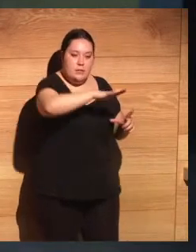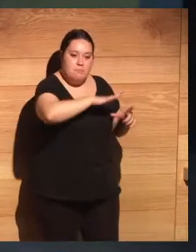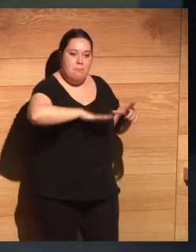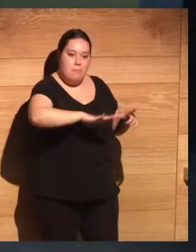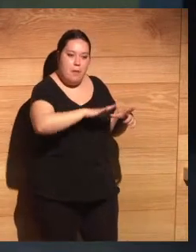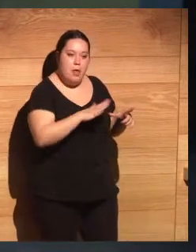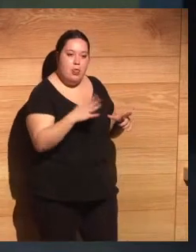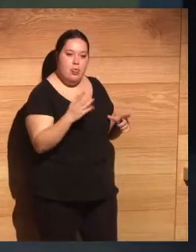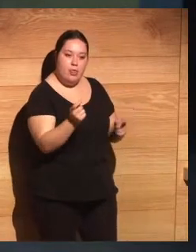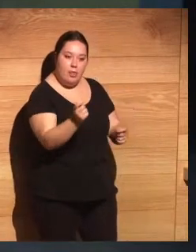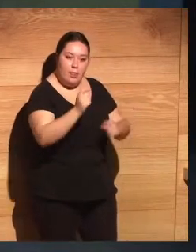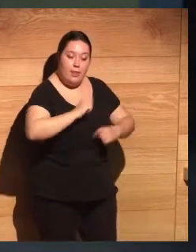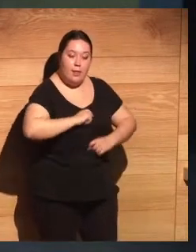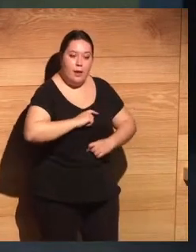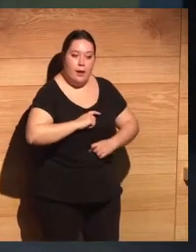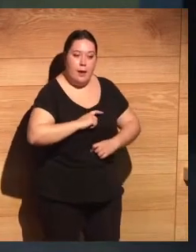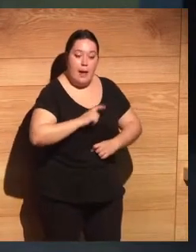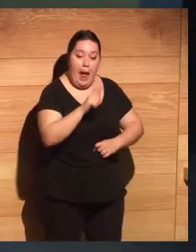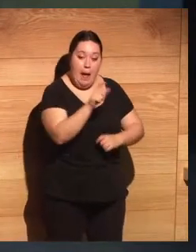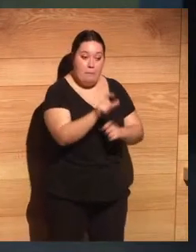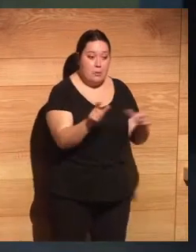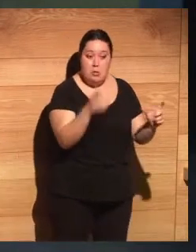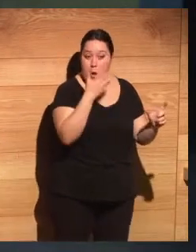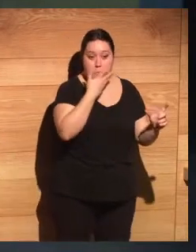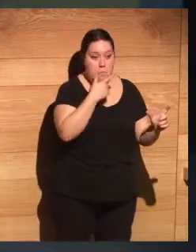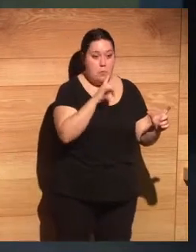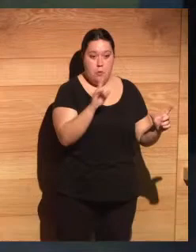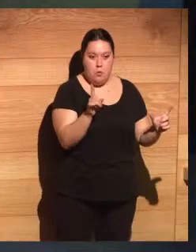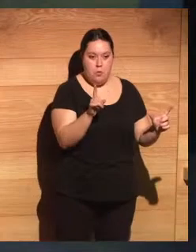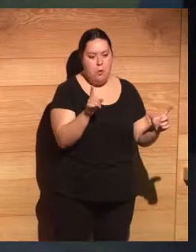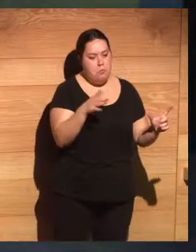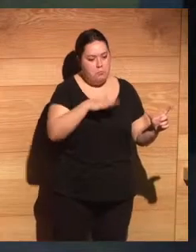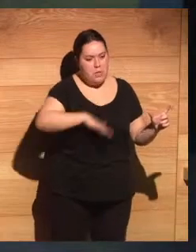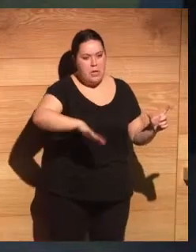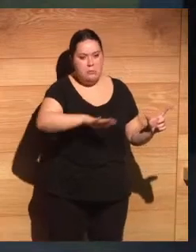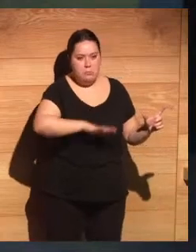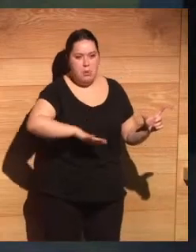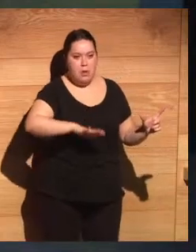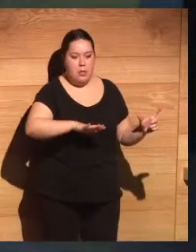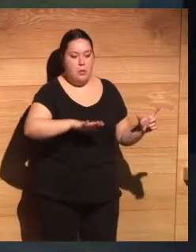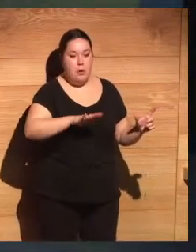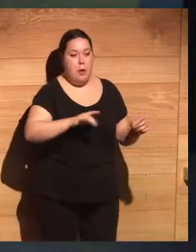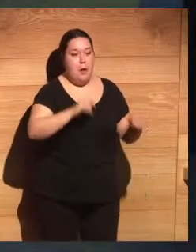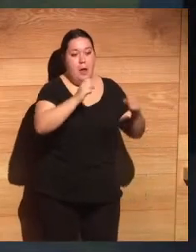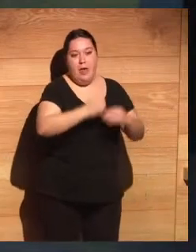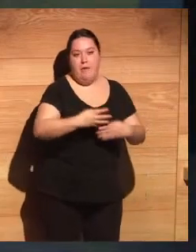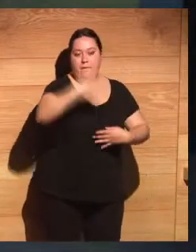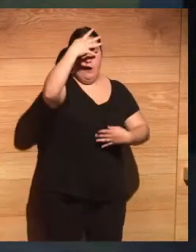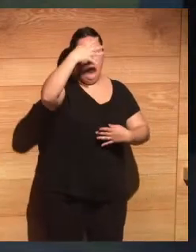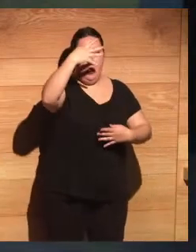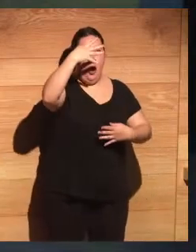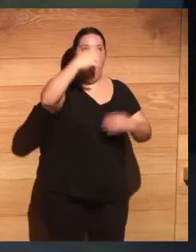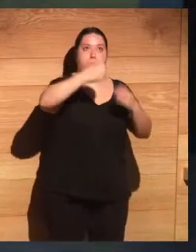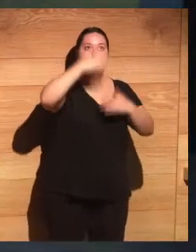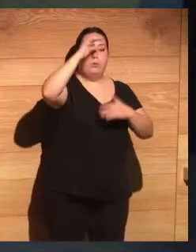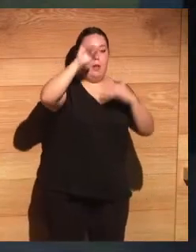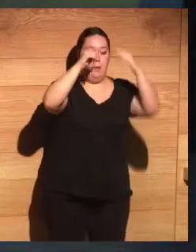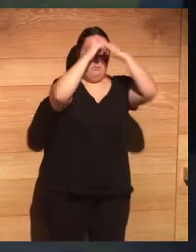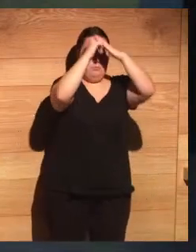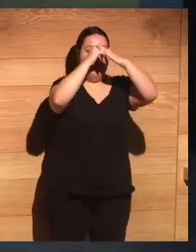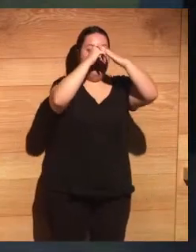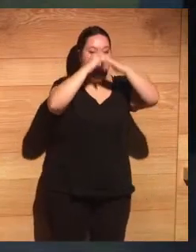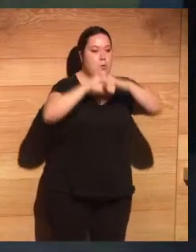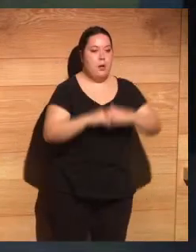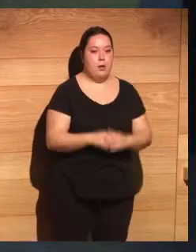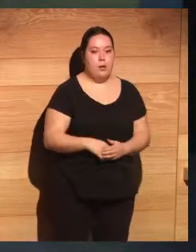personas que no lo conozcáis, muy singular para la historia de España. Fue el primer rascacielos que tuvimos en un año, creo recordar, el 29,